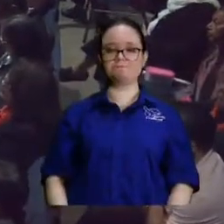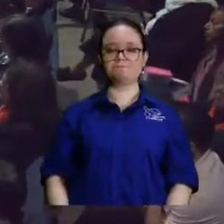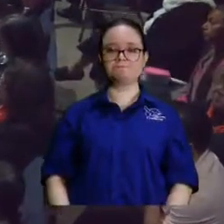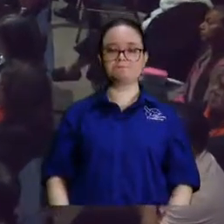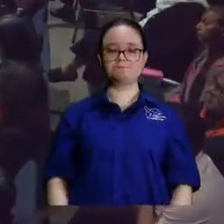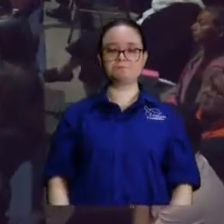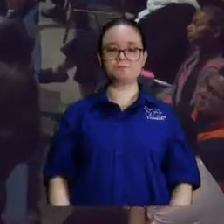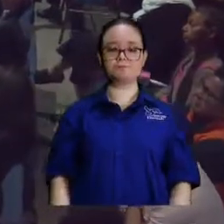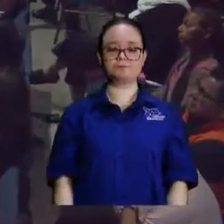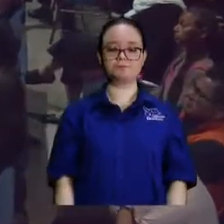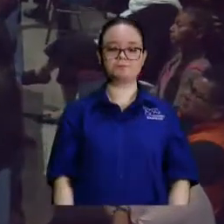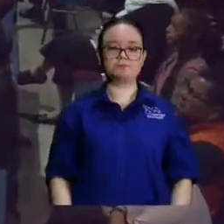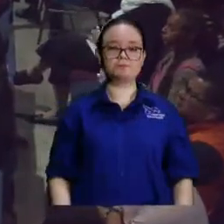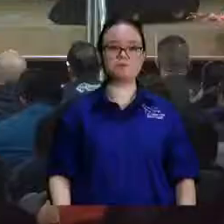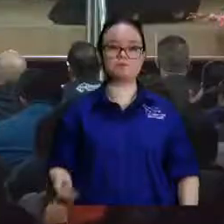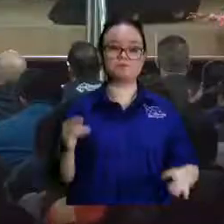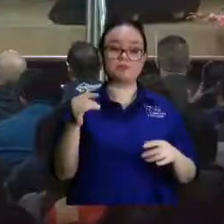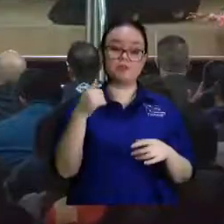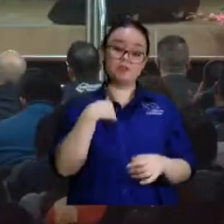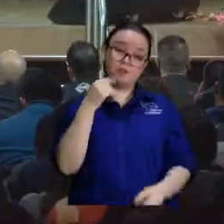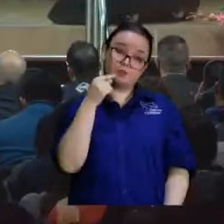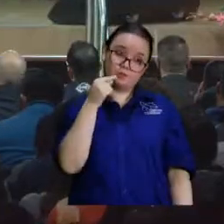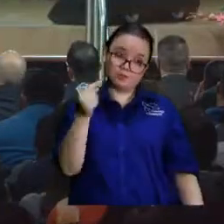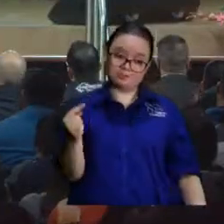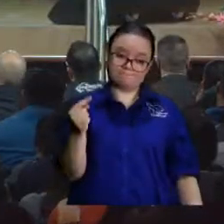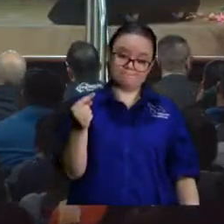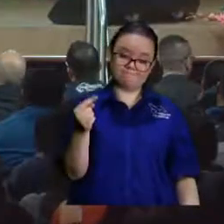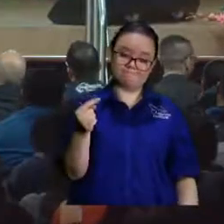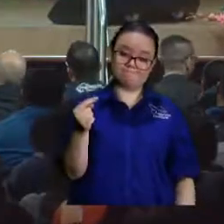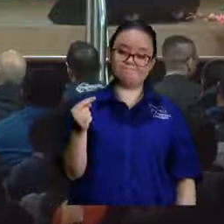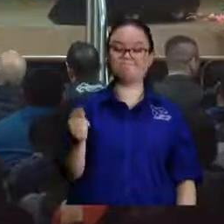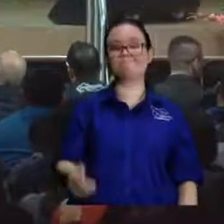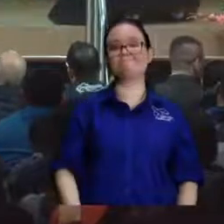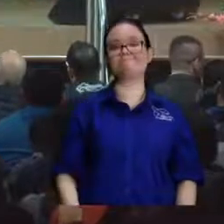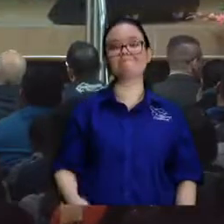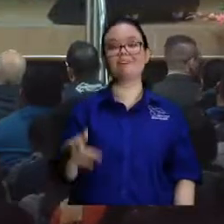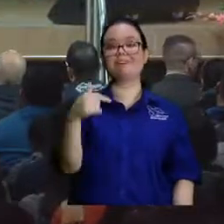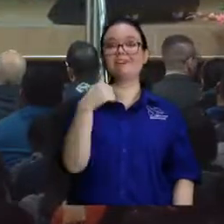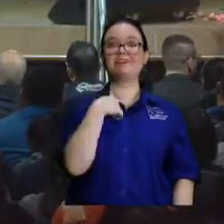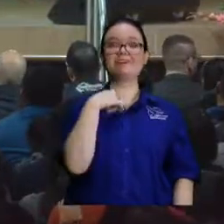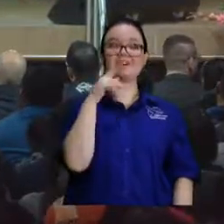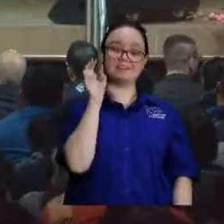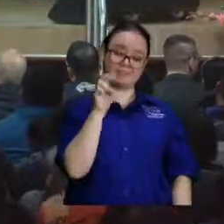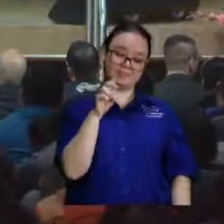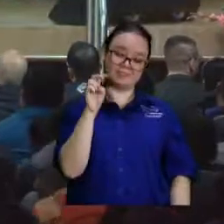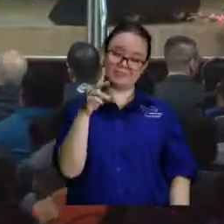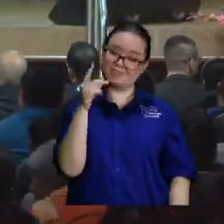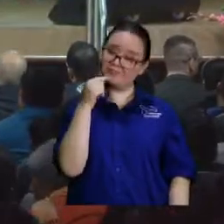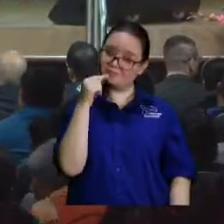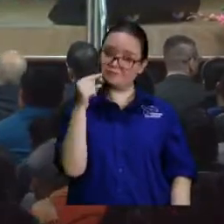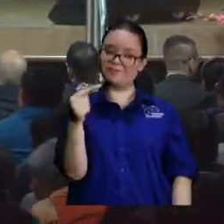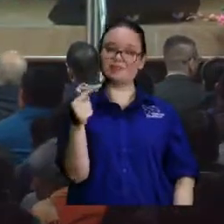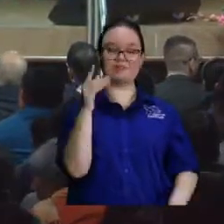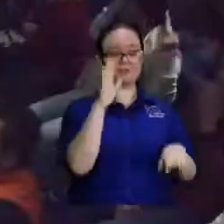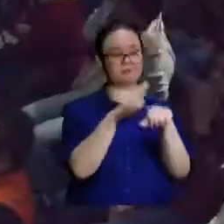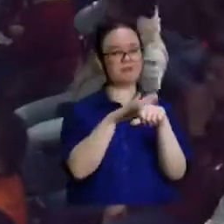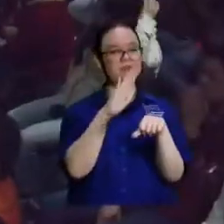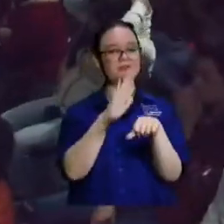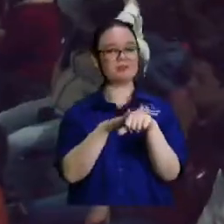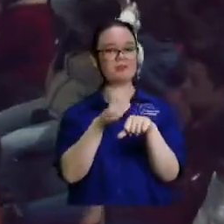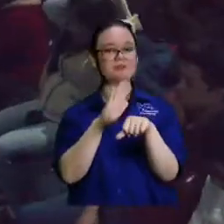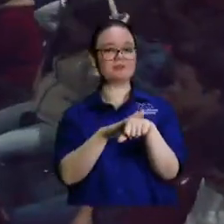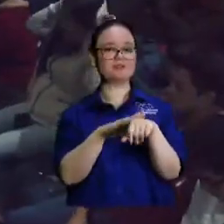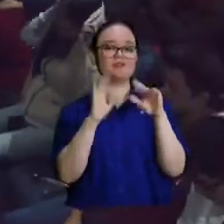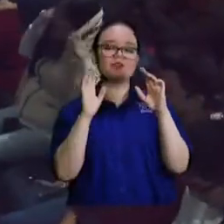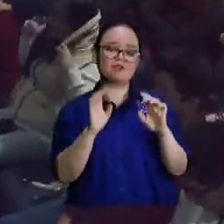puede ir empeorando la cosa he dicho se tenía que decir y se dijo entonces entonces